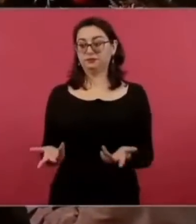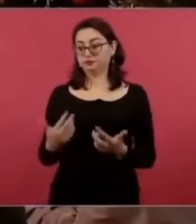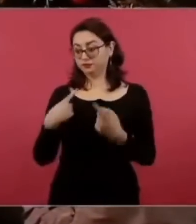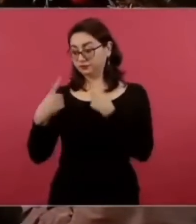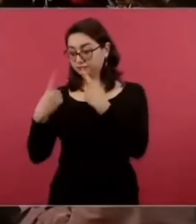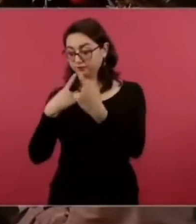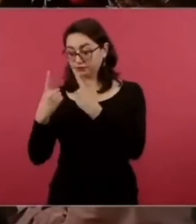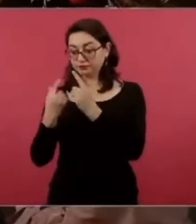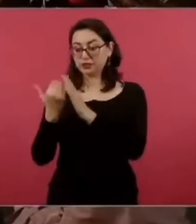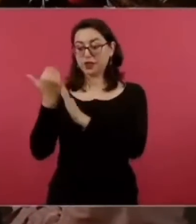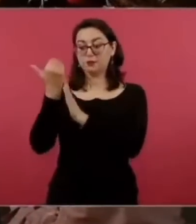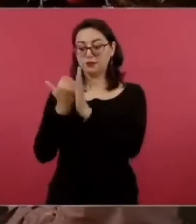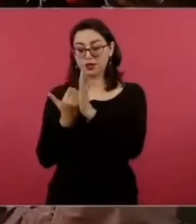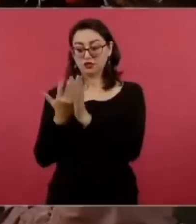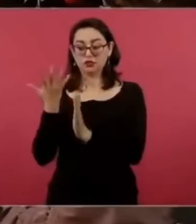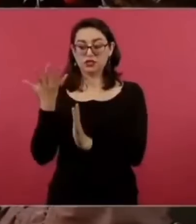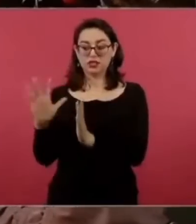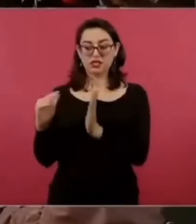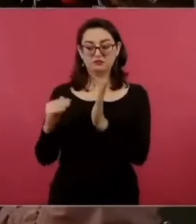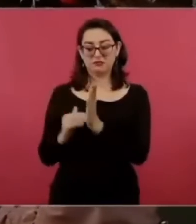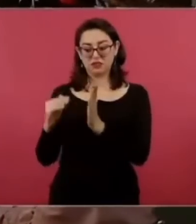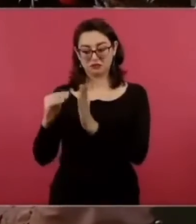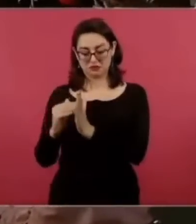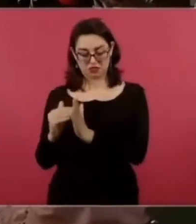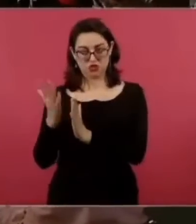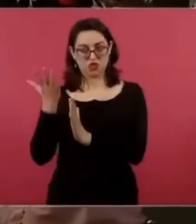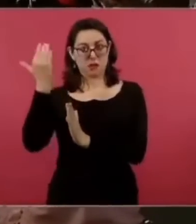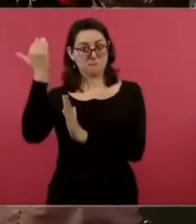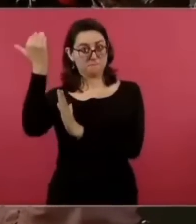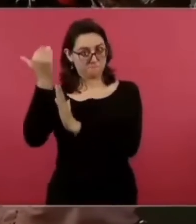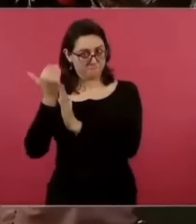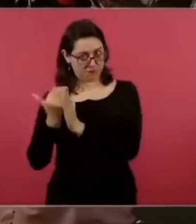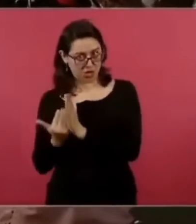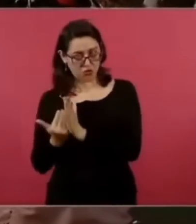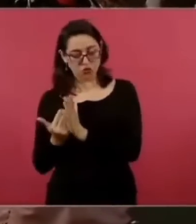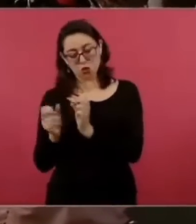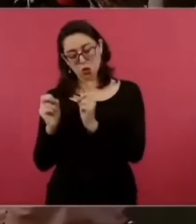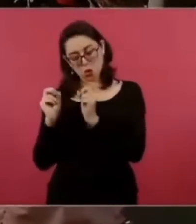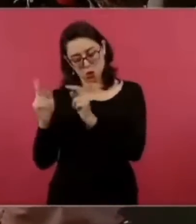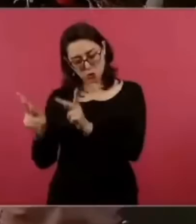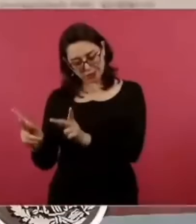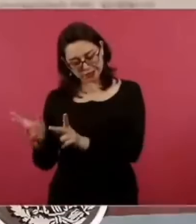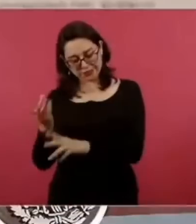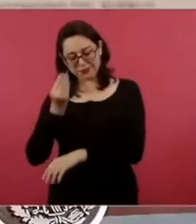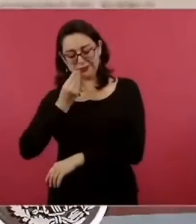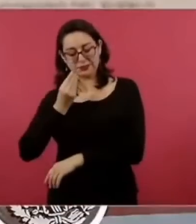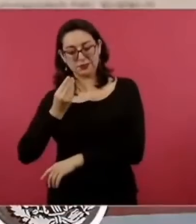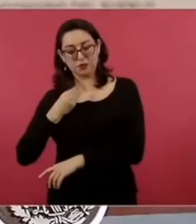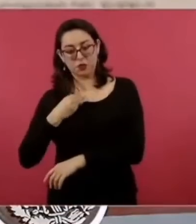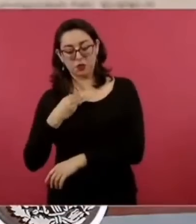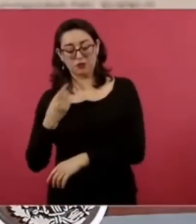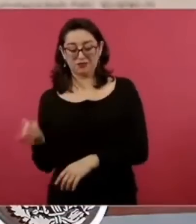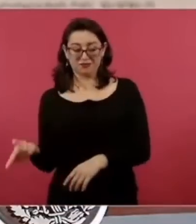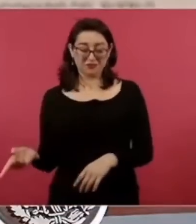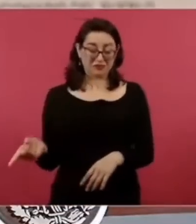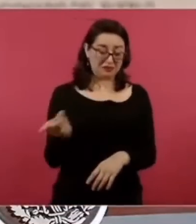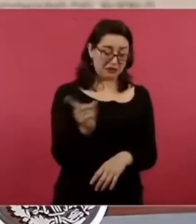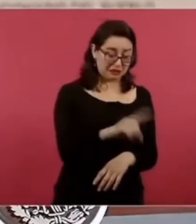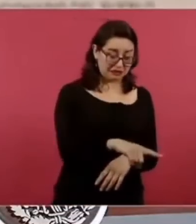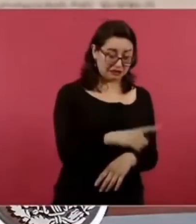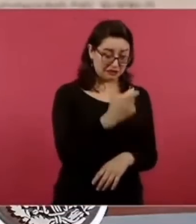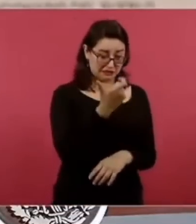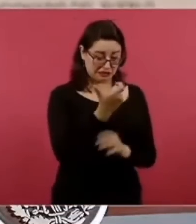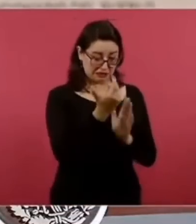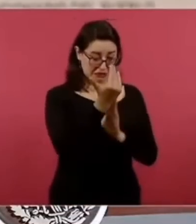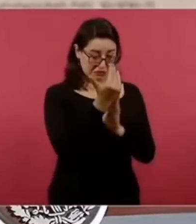no vamos a que nos reduzcan la cuota ya no porque por